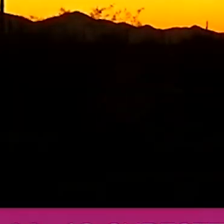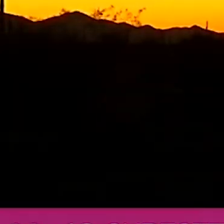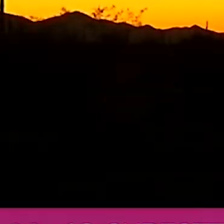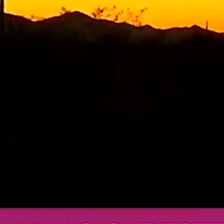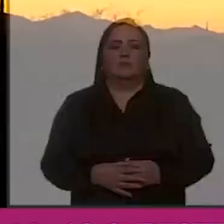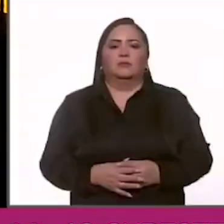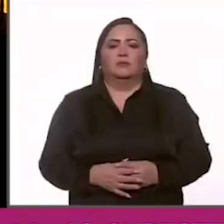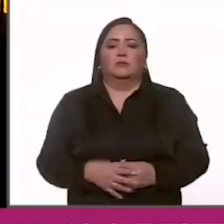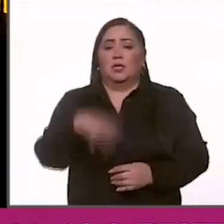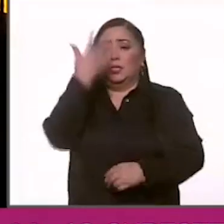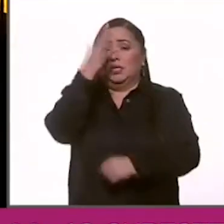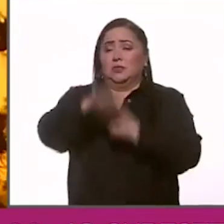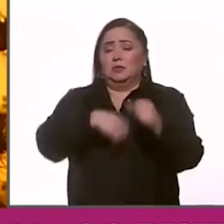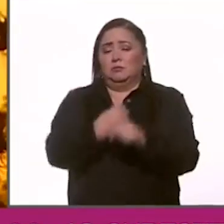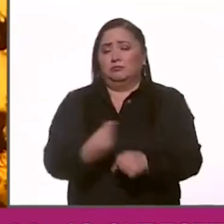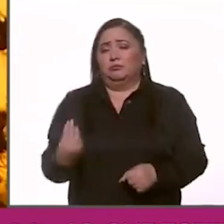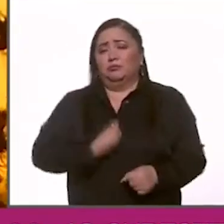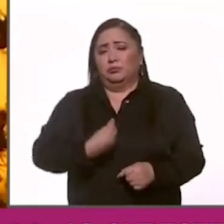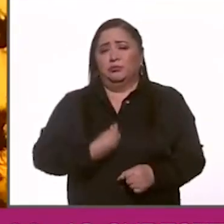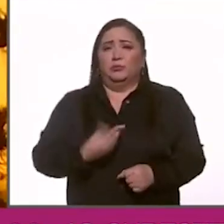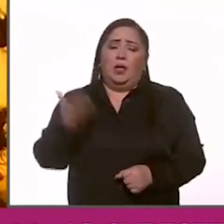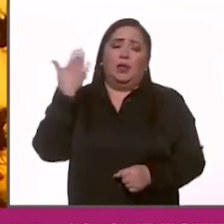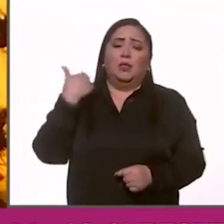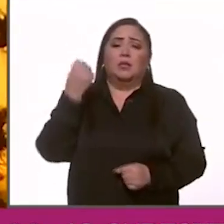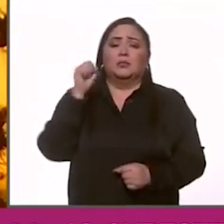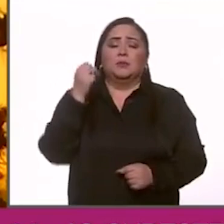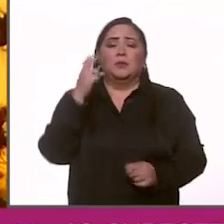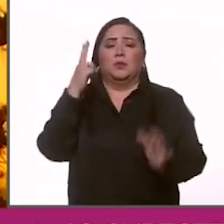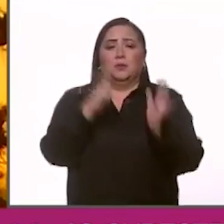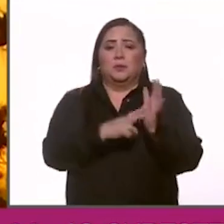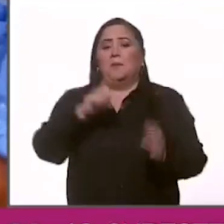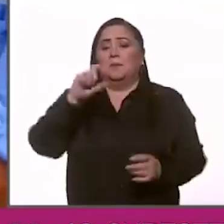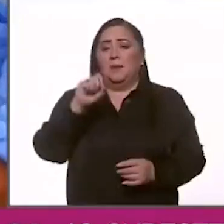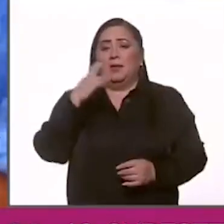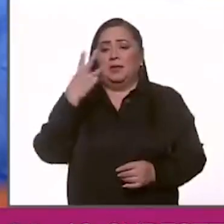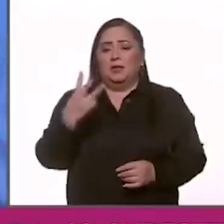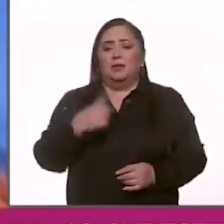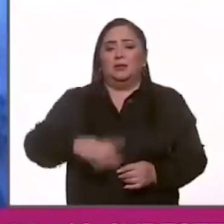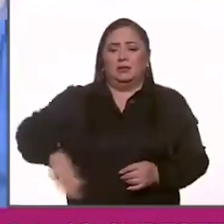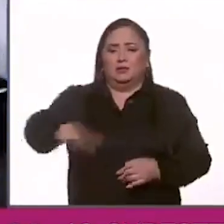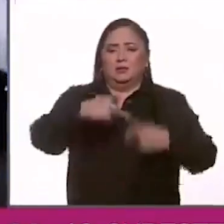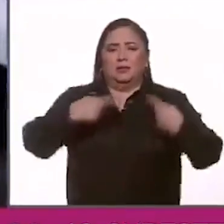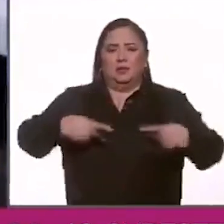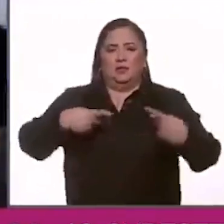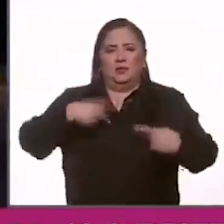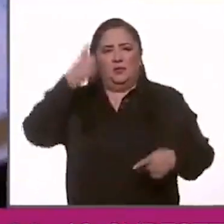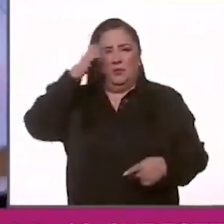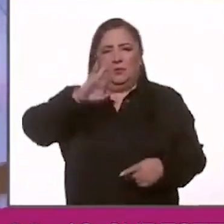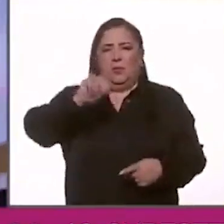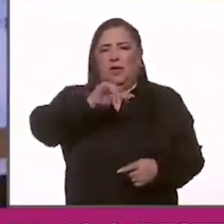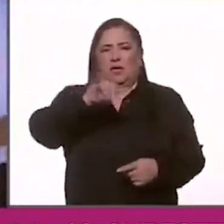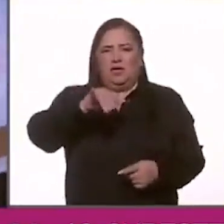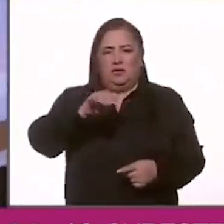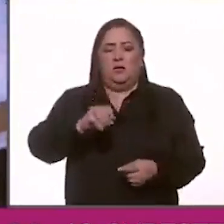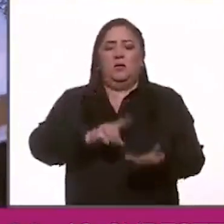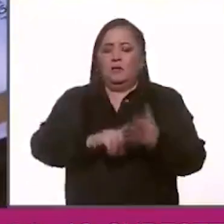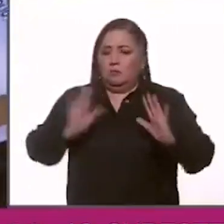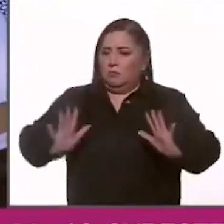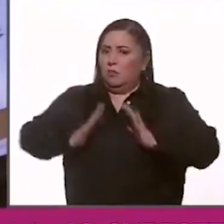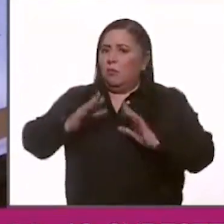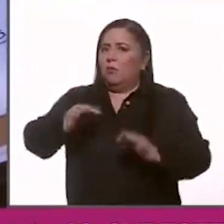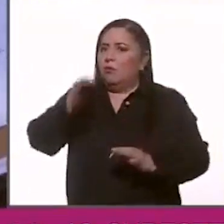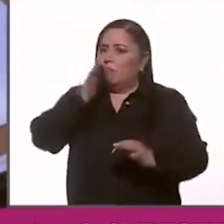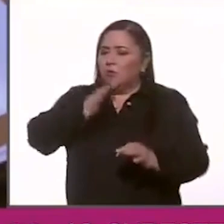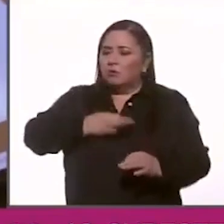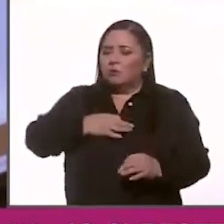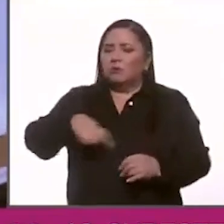Tras 10 años de resistencia, a principios de septiembre de 2023, los ejidatarios de Ejido, El Bajío, recibieron una noticia